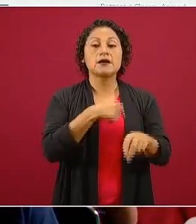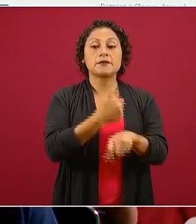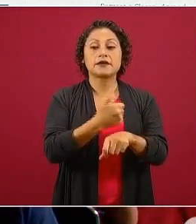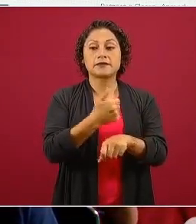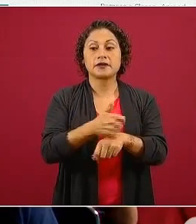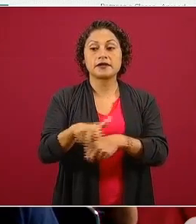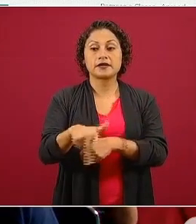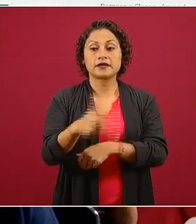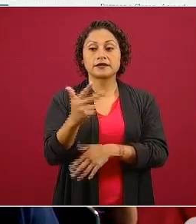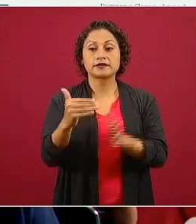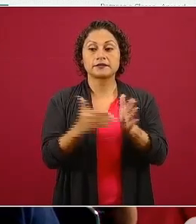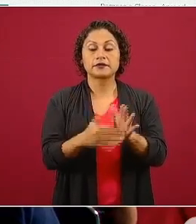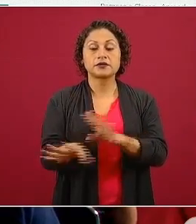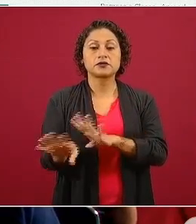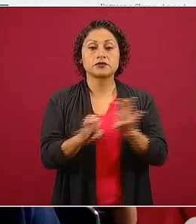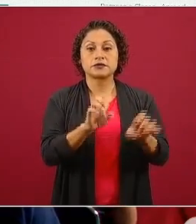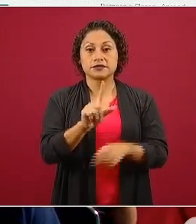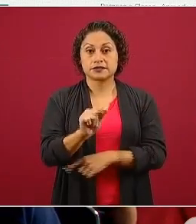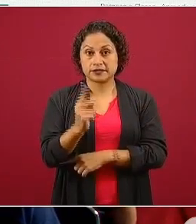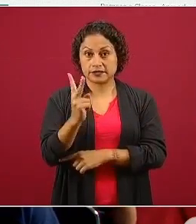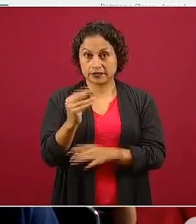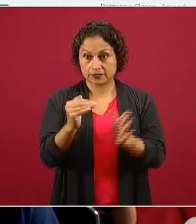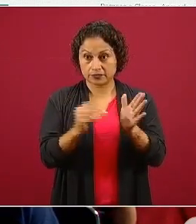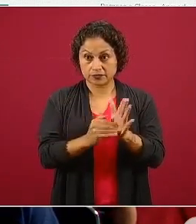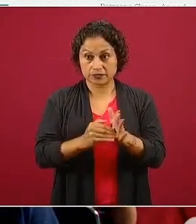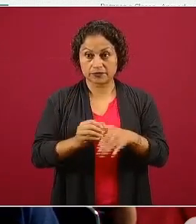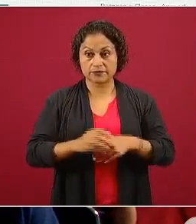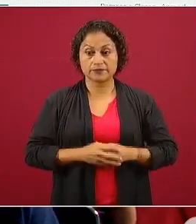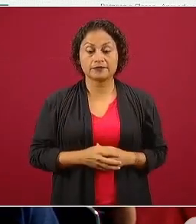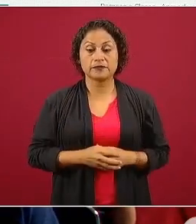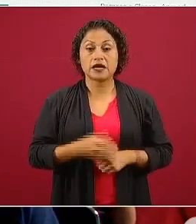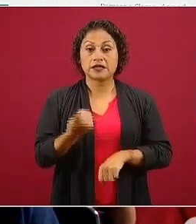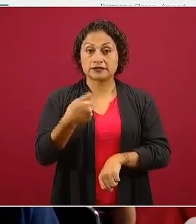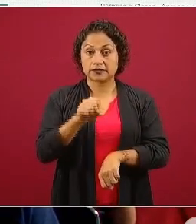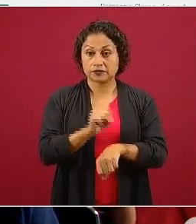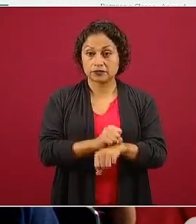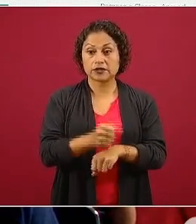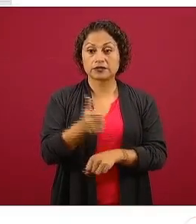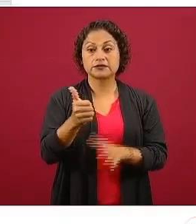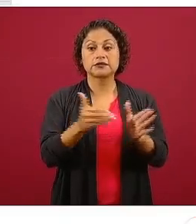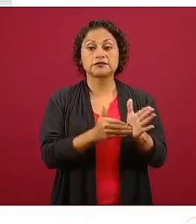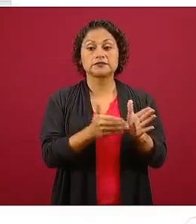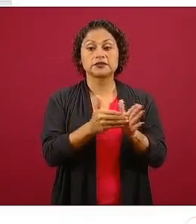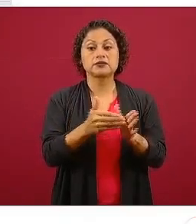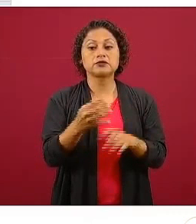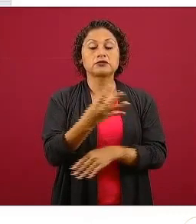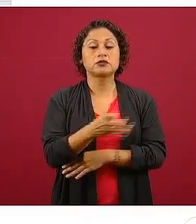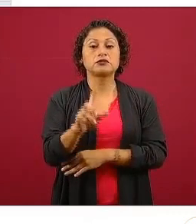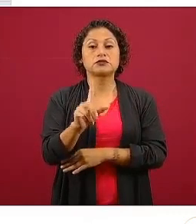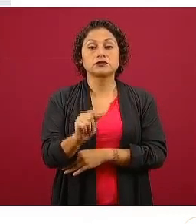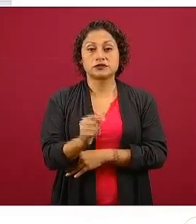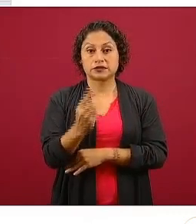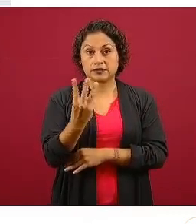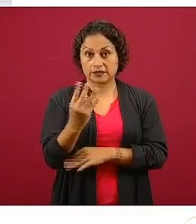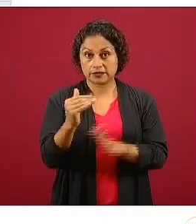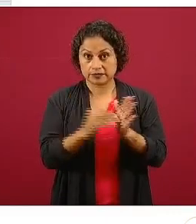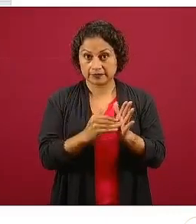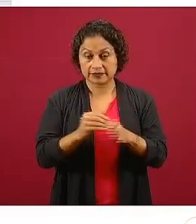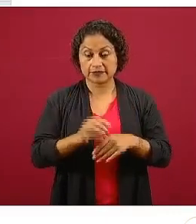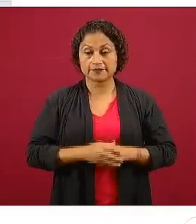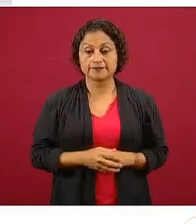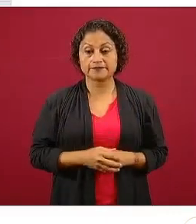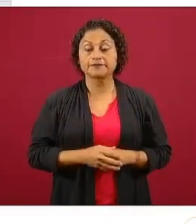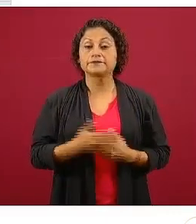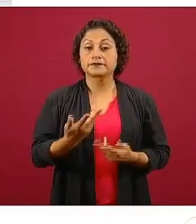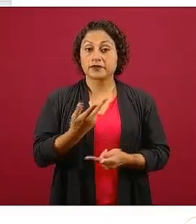972 mil, secundaria 6 millones 473 mil y